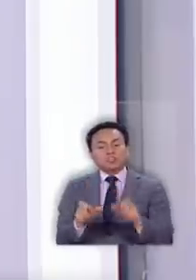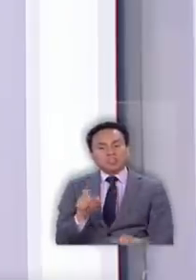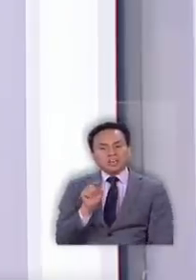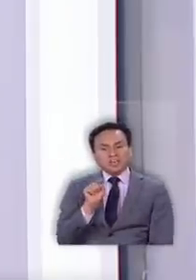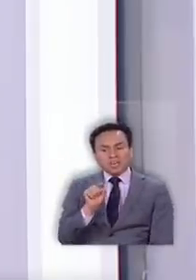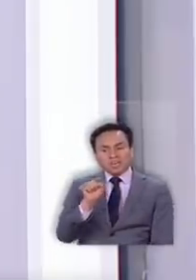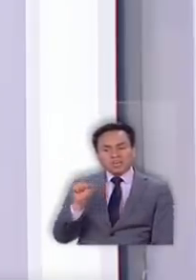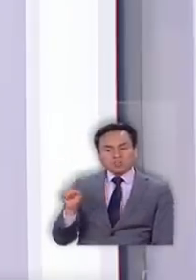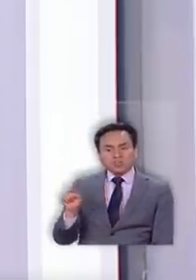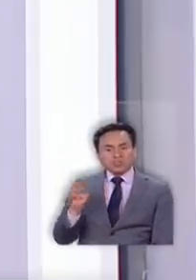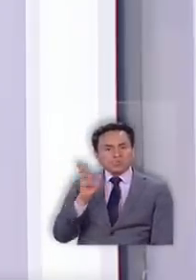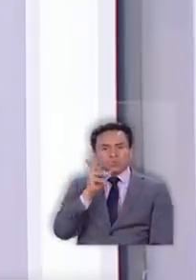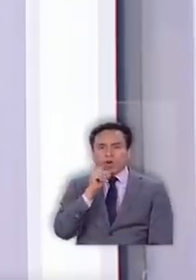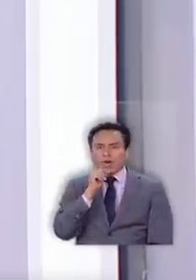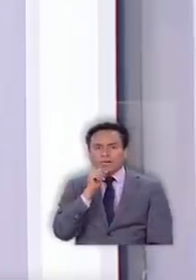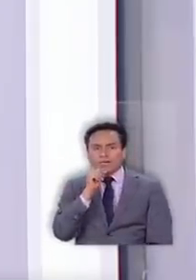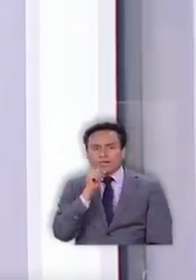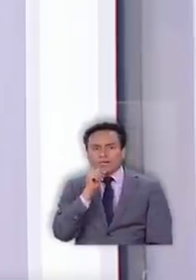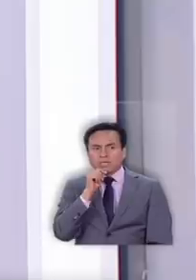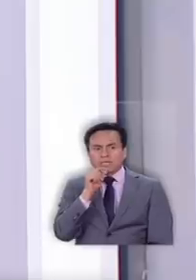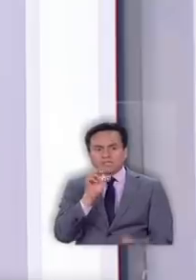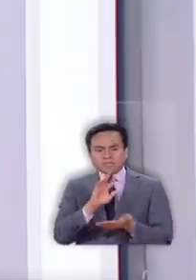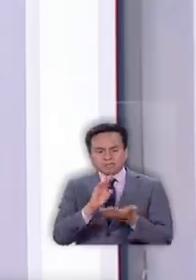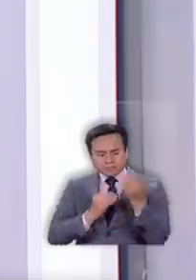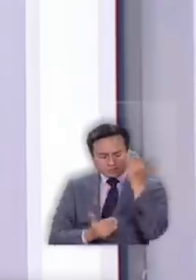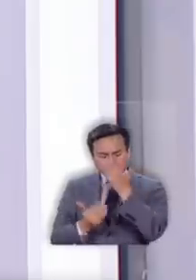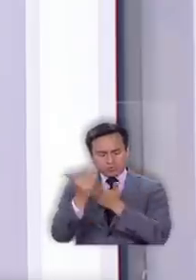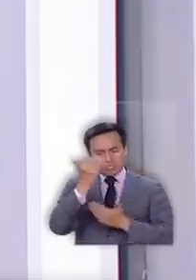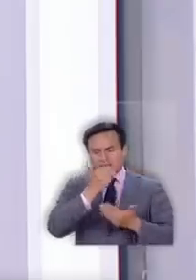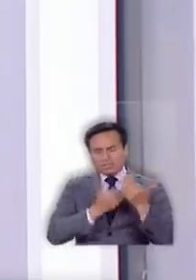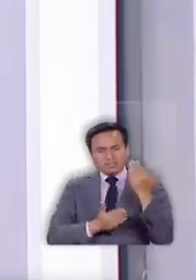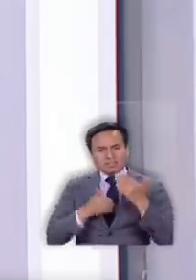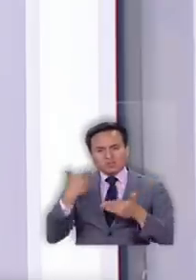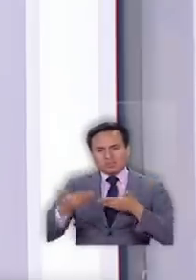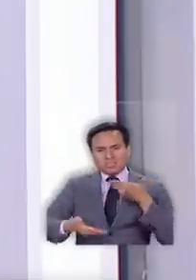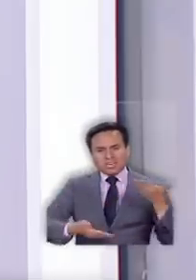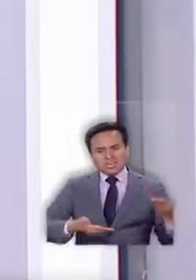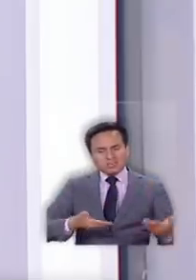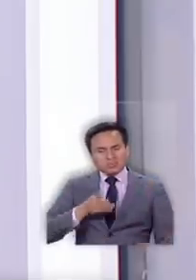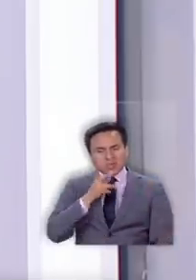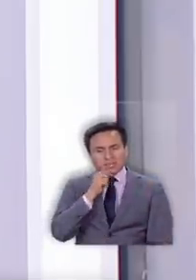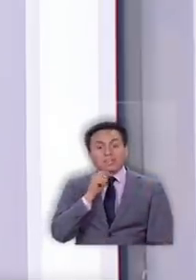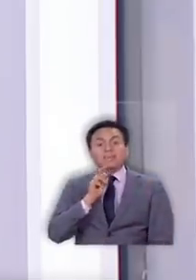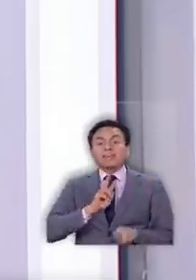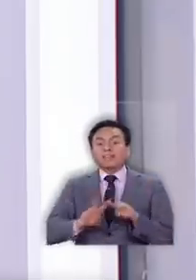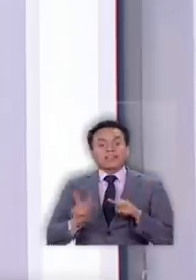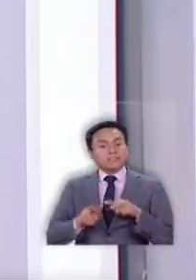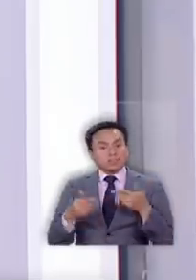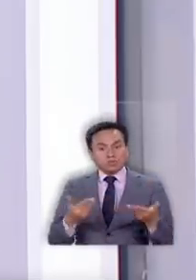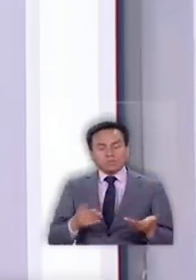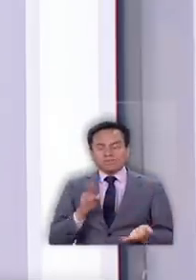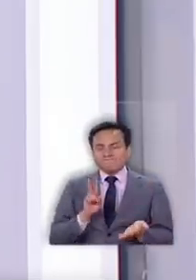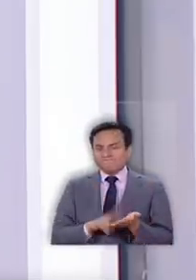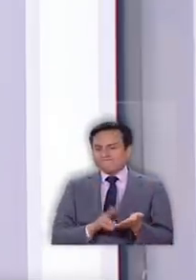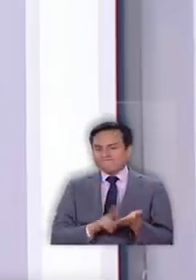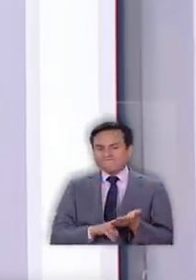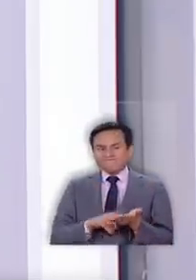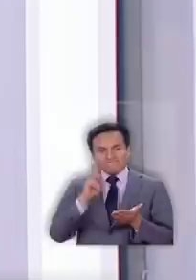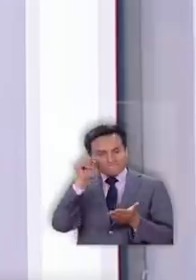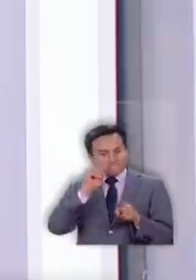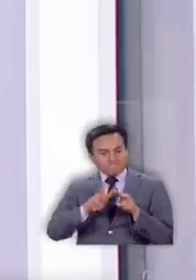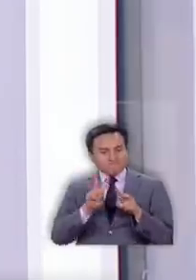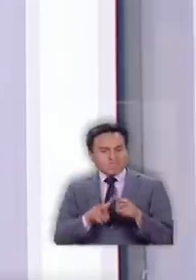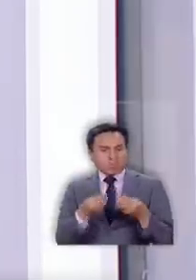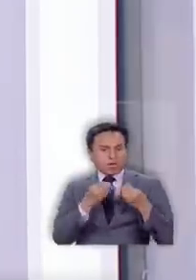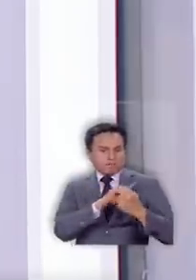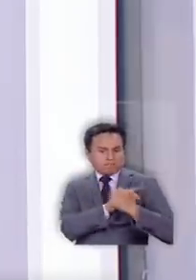ellos los que no tienen ni siquiera una herramienta para protegerse del contagio. ¿Qué se está haciendo? La verdad es que no hay iniciativas lo